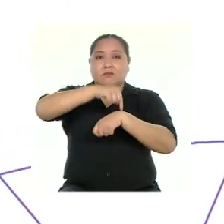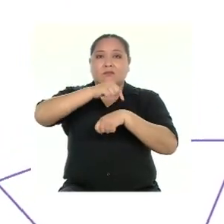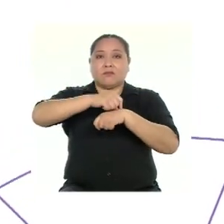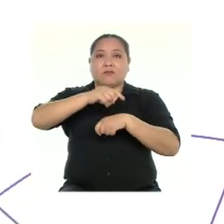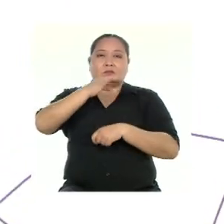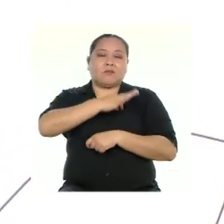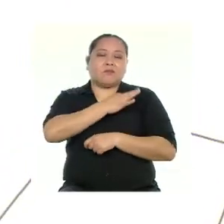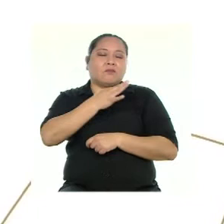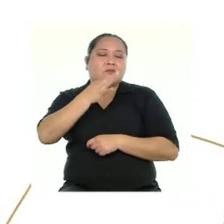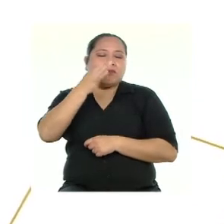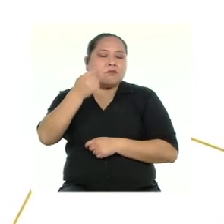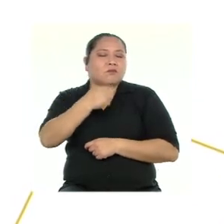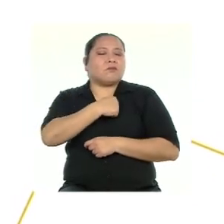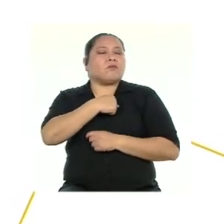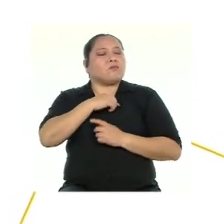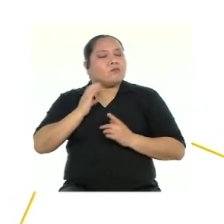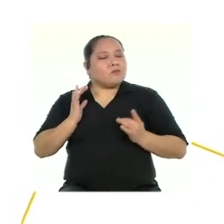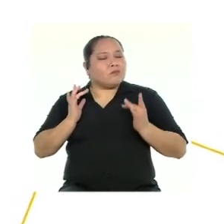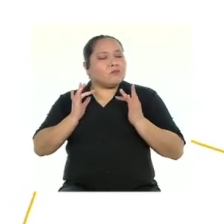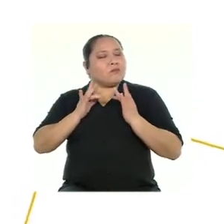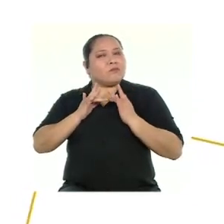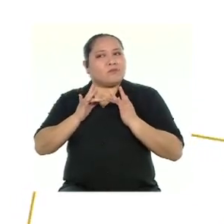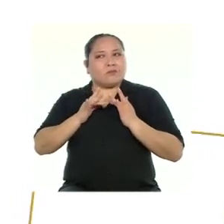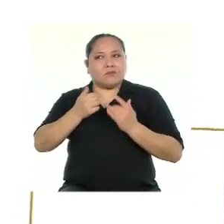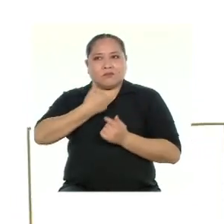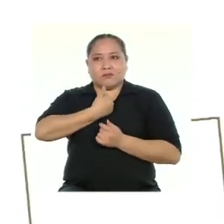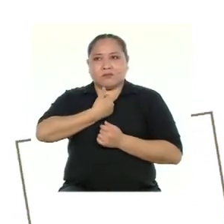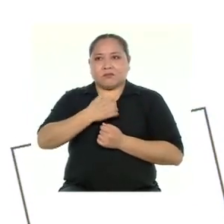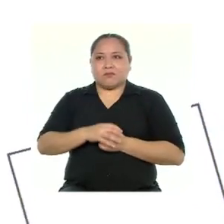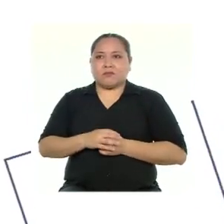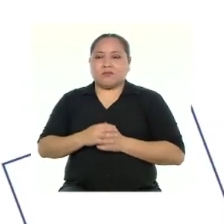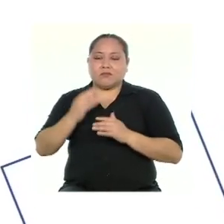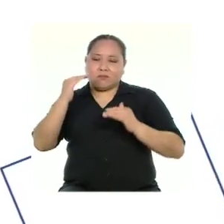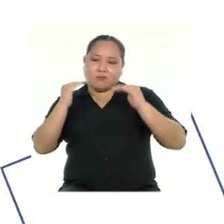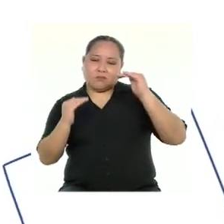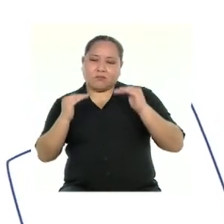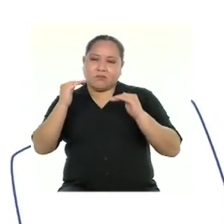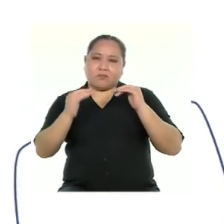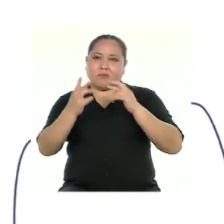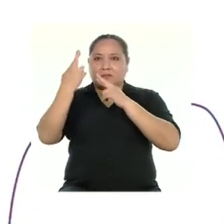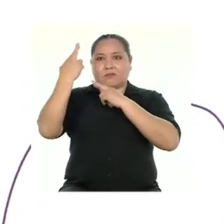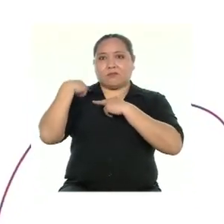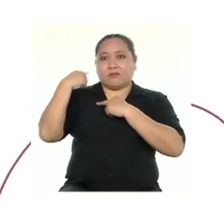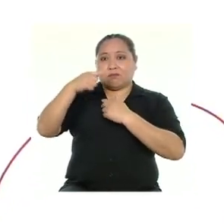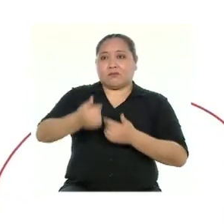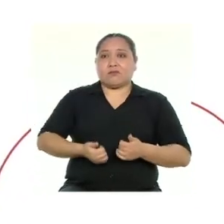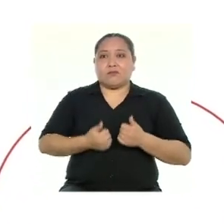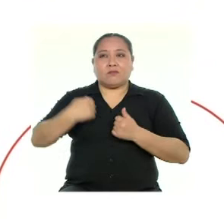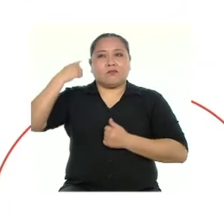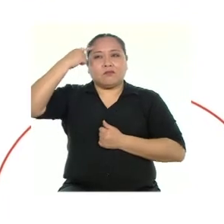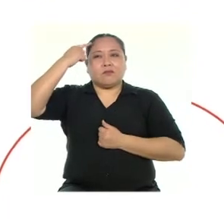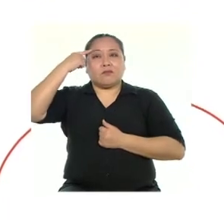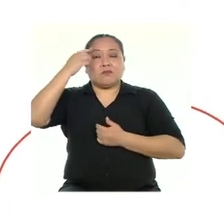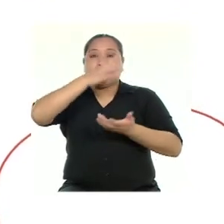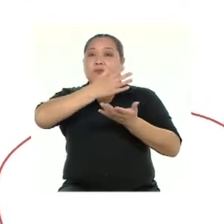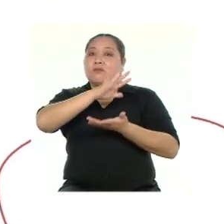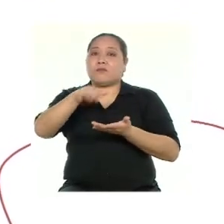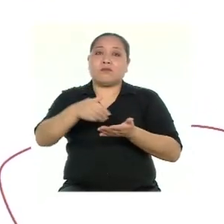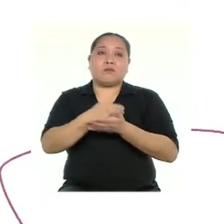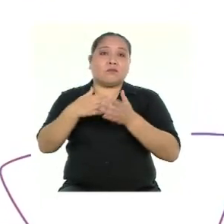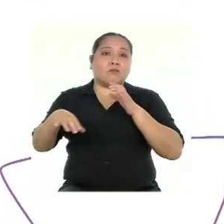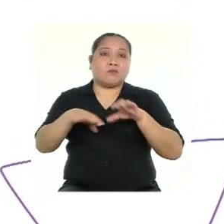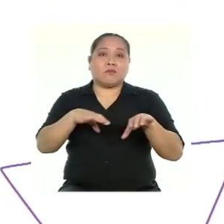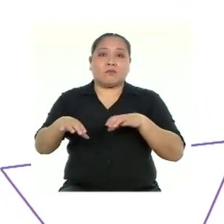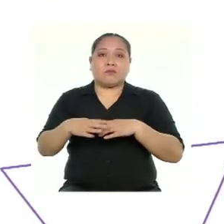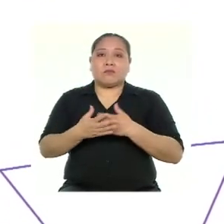espiritualidad para encontrarte contigo misma o mismo. Equilibra tus roles de vida. Piensa en todos los roles que cumples, hija,